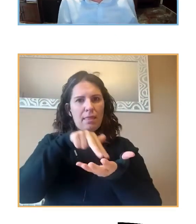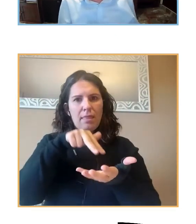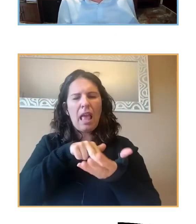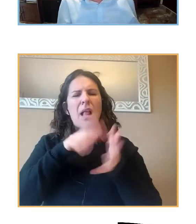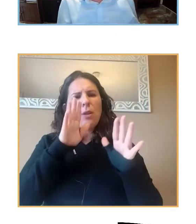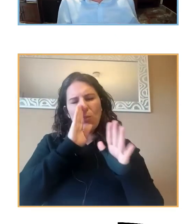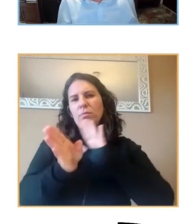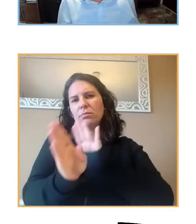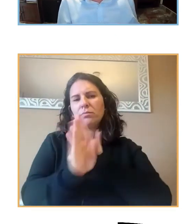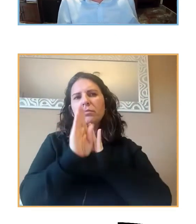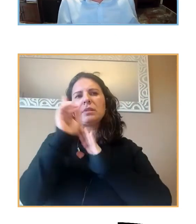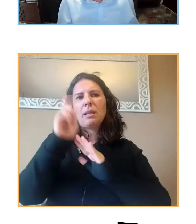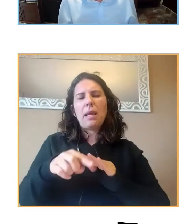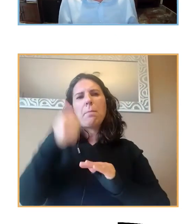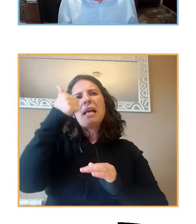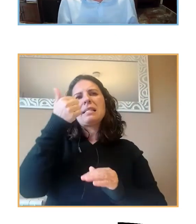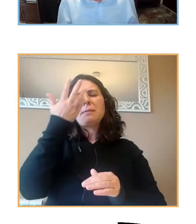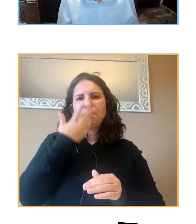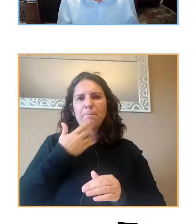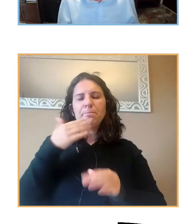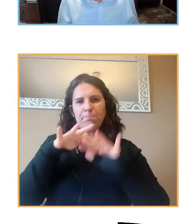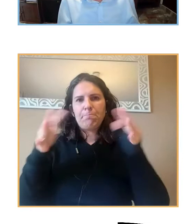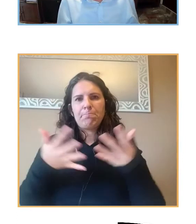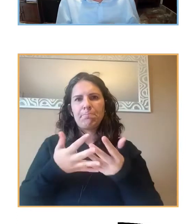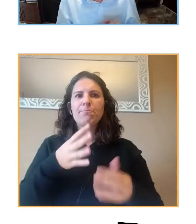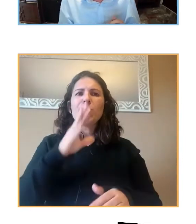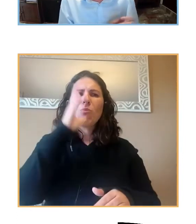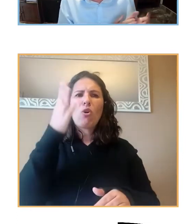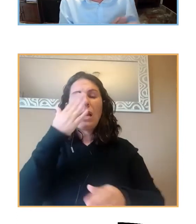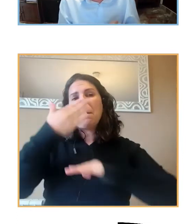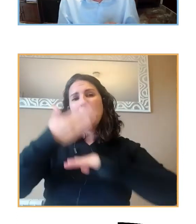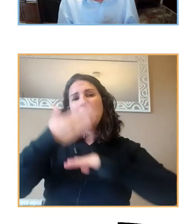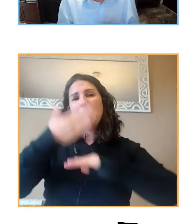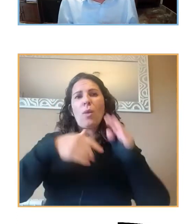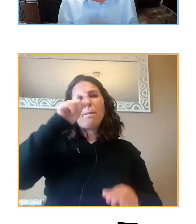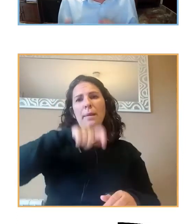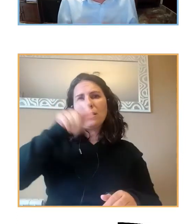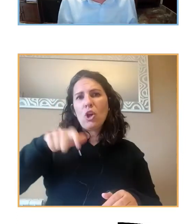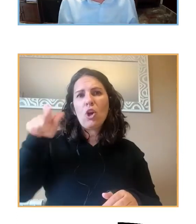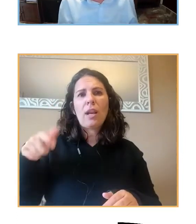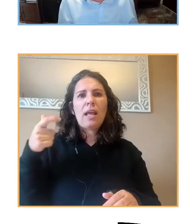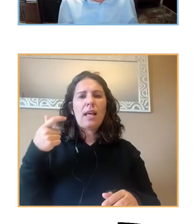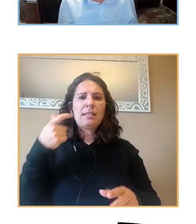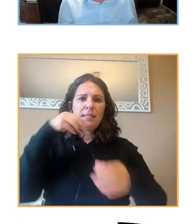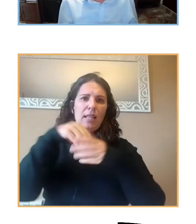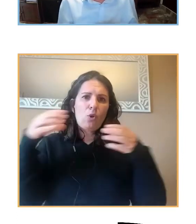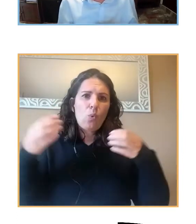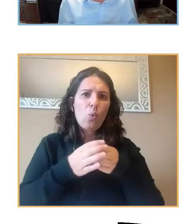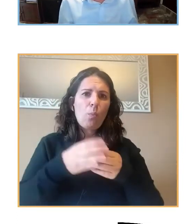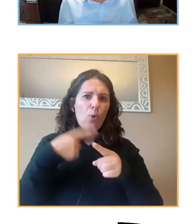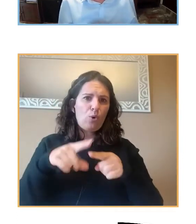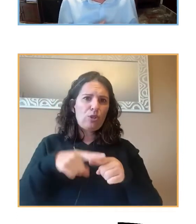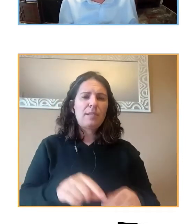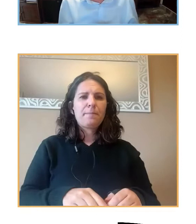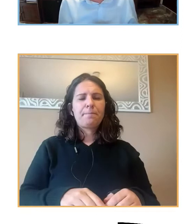reuniones virtuales, preferentemente por las limitaciones del número de grupos, del número de personas que